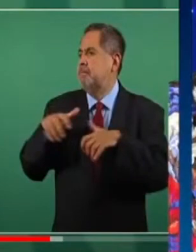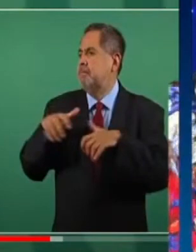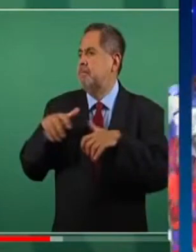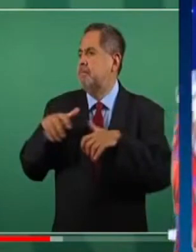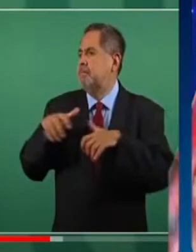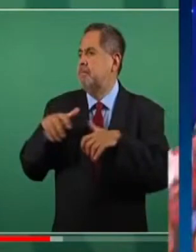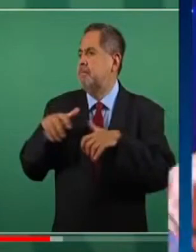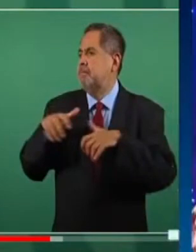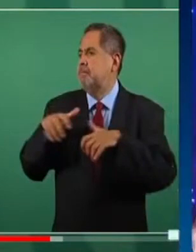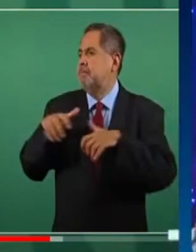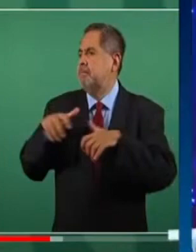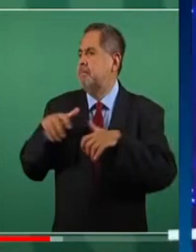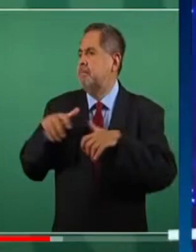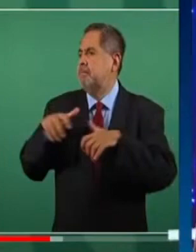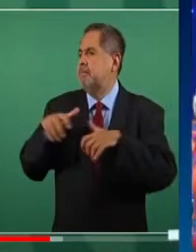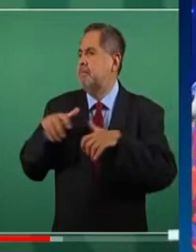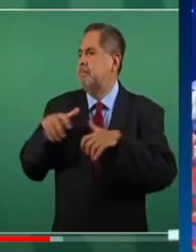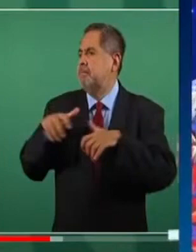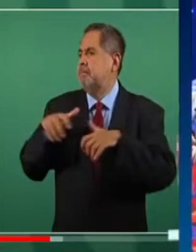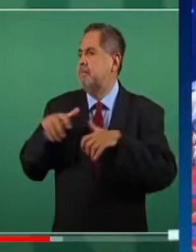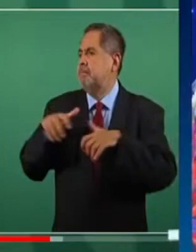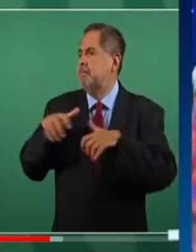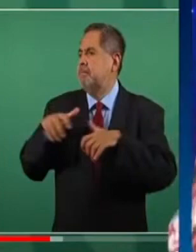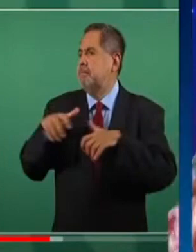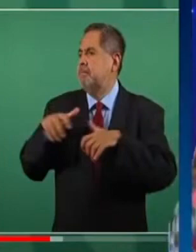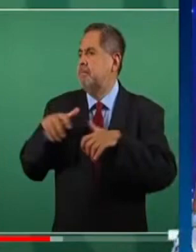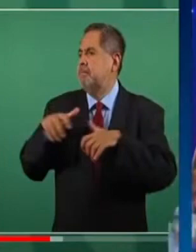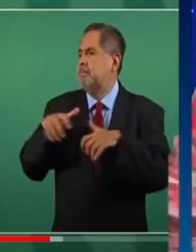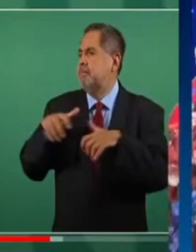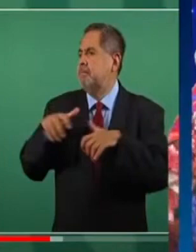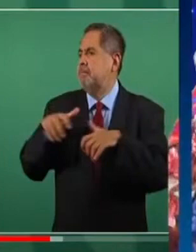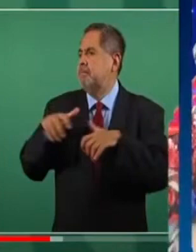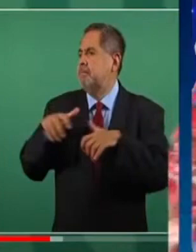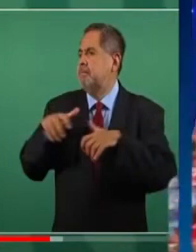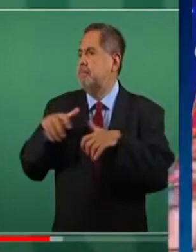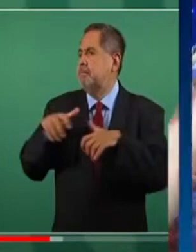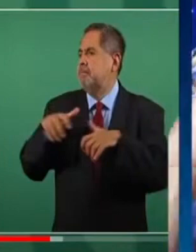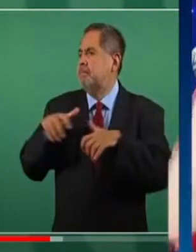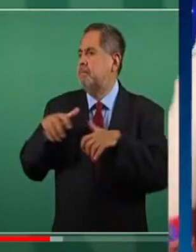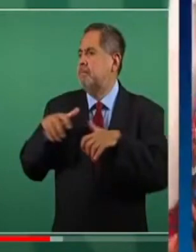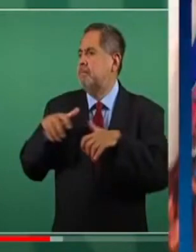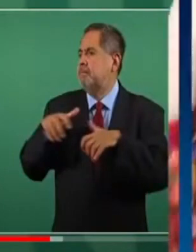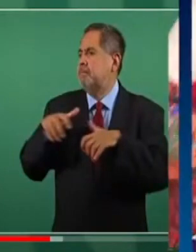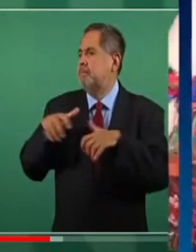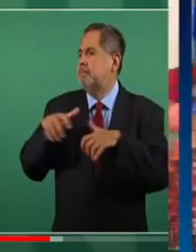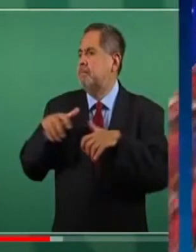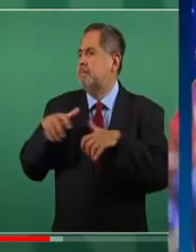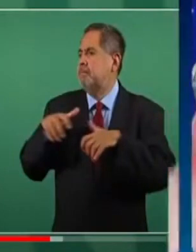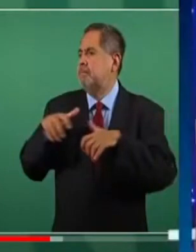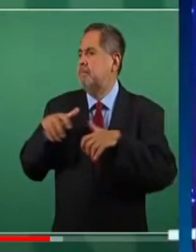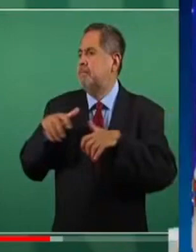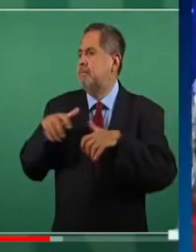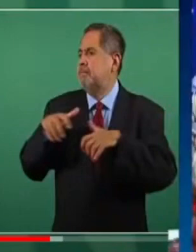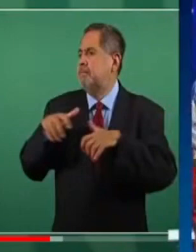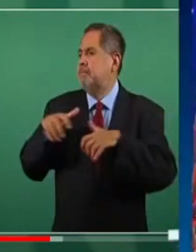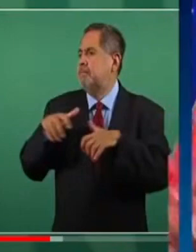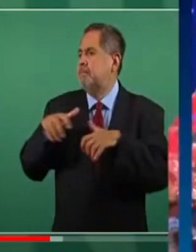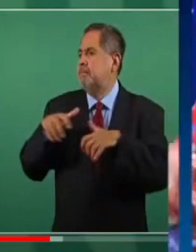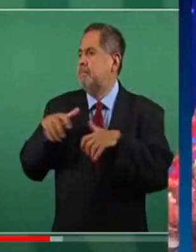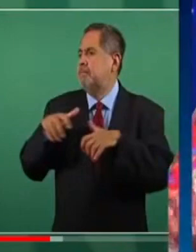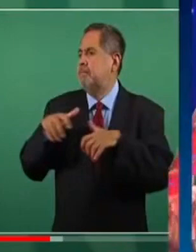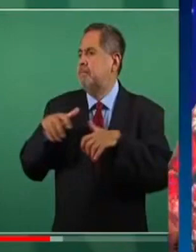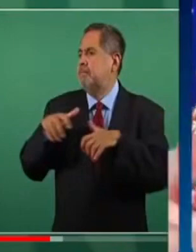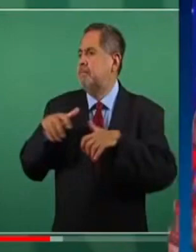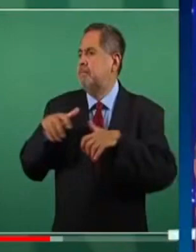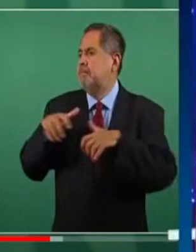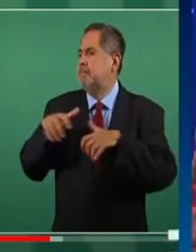magistrado revisemos la agenda de un ministro recibe a pura abogado fifí, popis pero